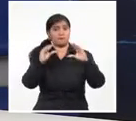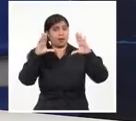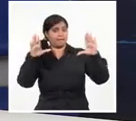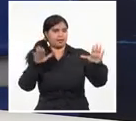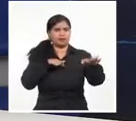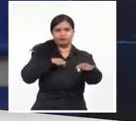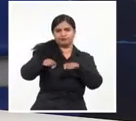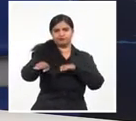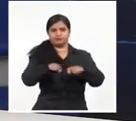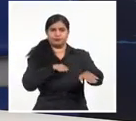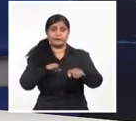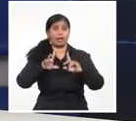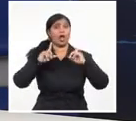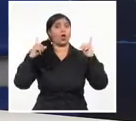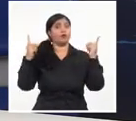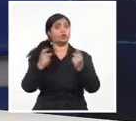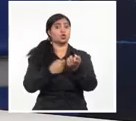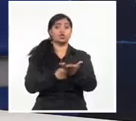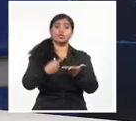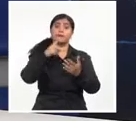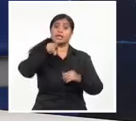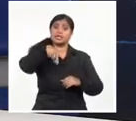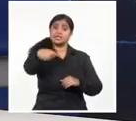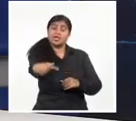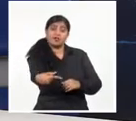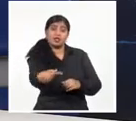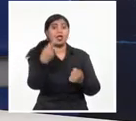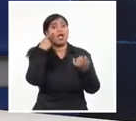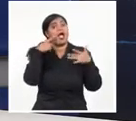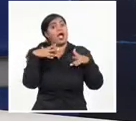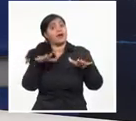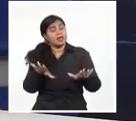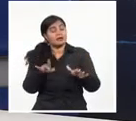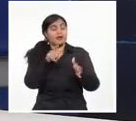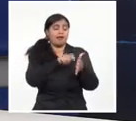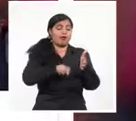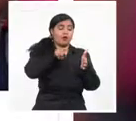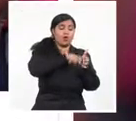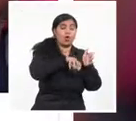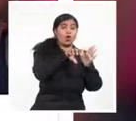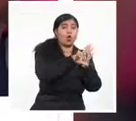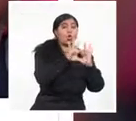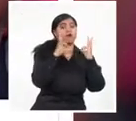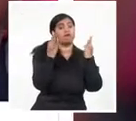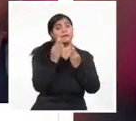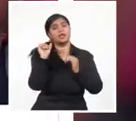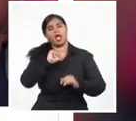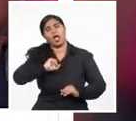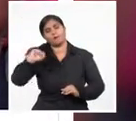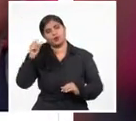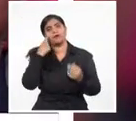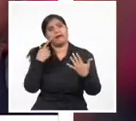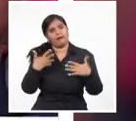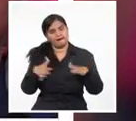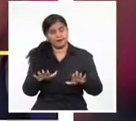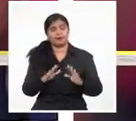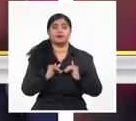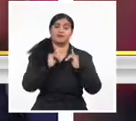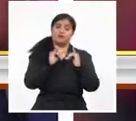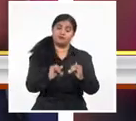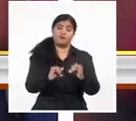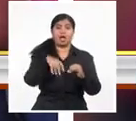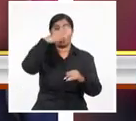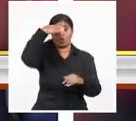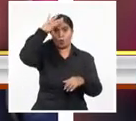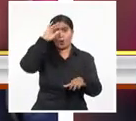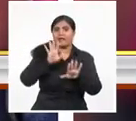preparativos para el referendo del Código de las Familias, previsto para el próximo domingo. En su cuenta en Twitter, Díaz-Canel expuso que Cuba se